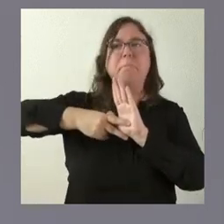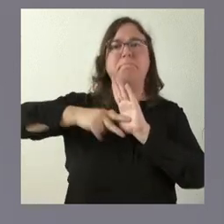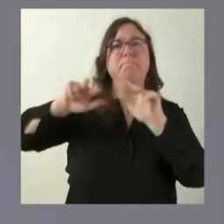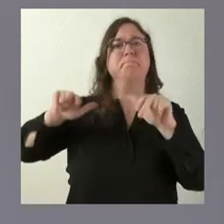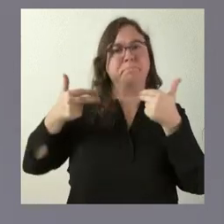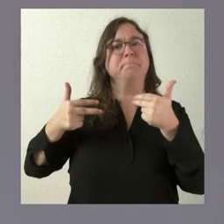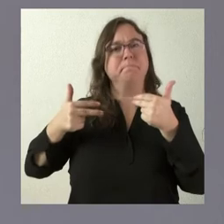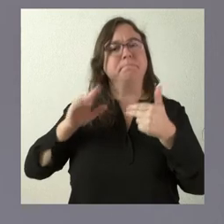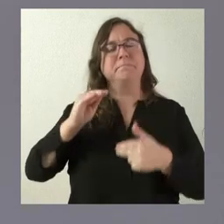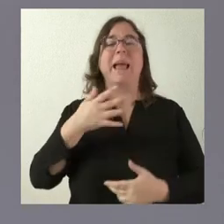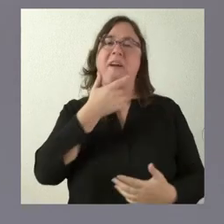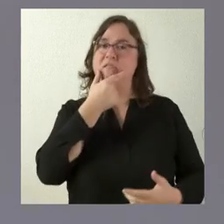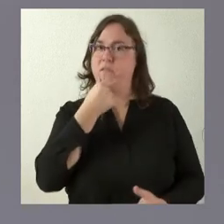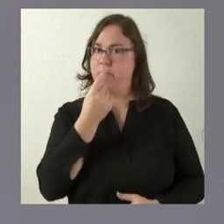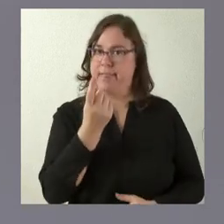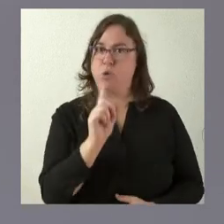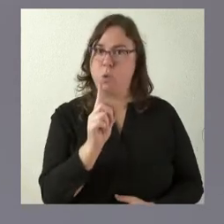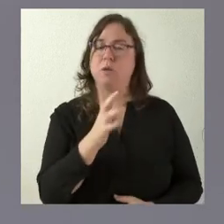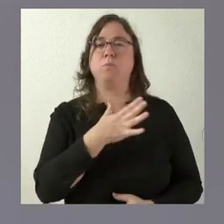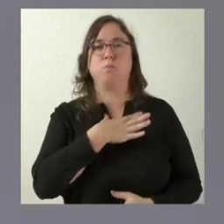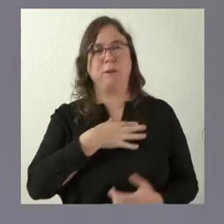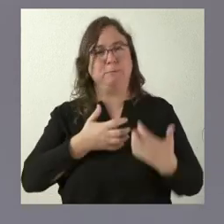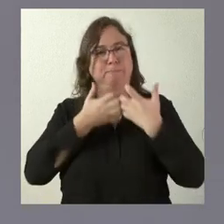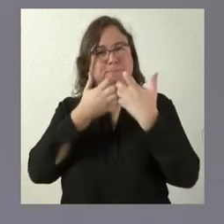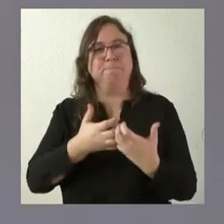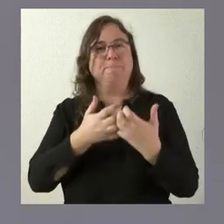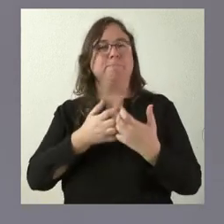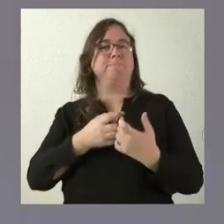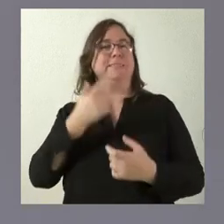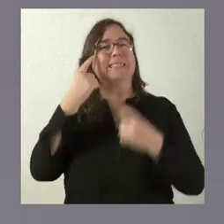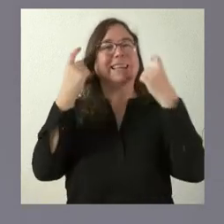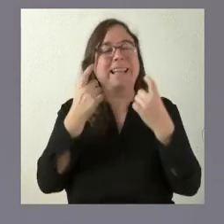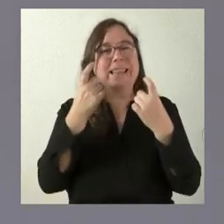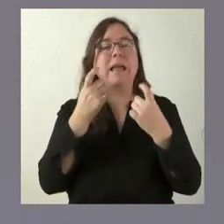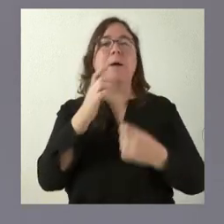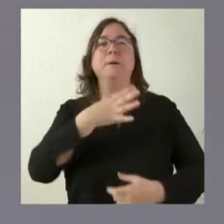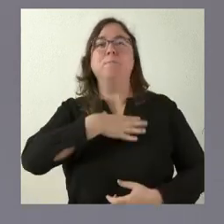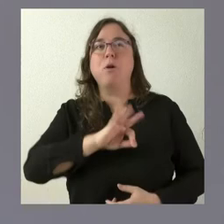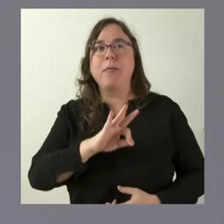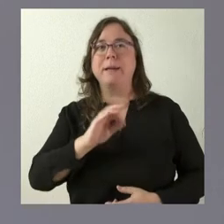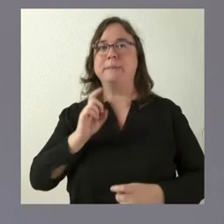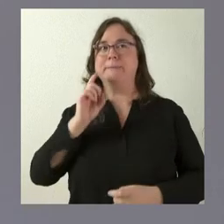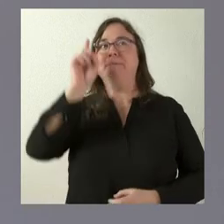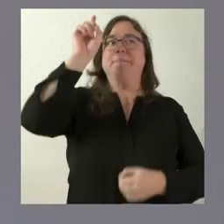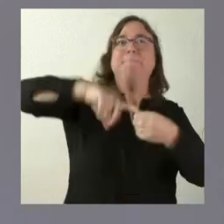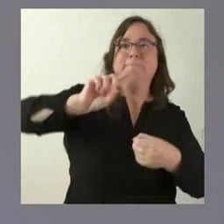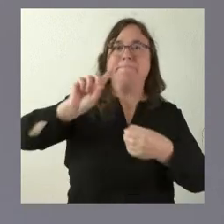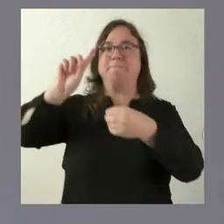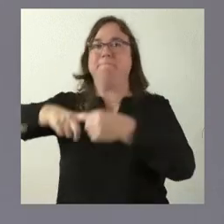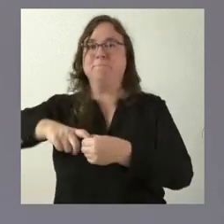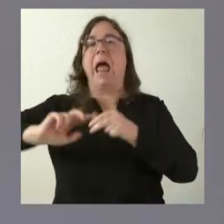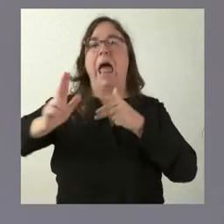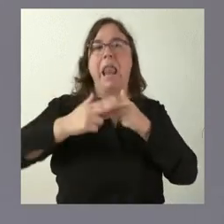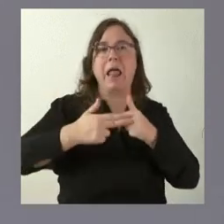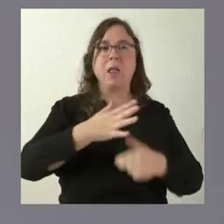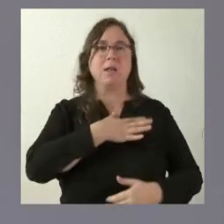que no va a ser sencillo ganarla, que vamos a aprovechar todas las ventanas que tengamos para poder presentar alegaciones, como hicimos en su momento,